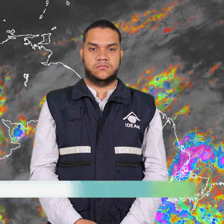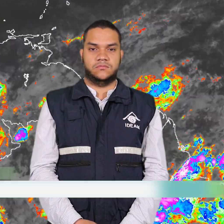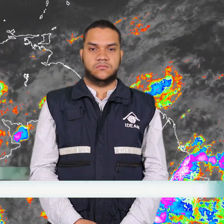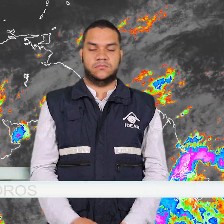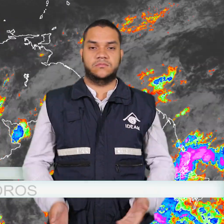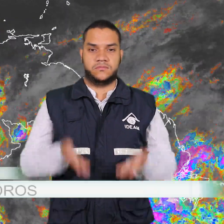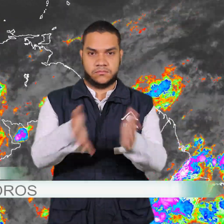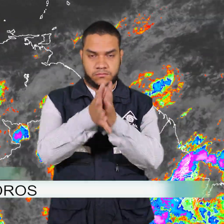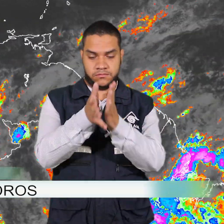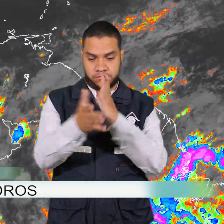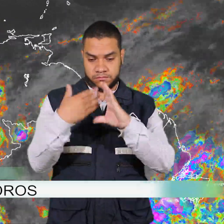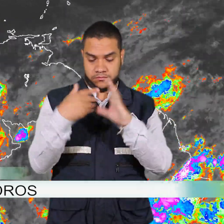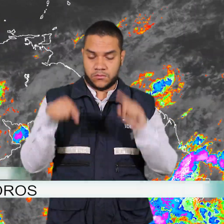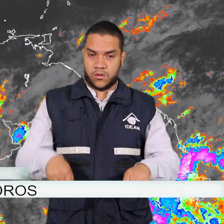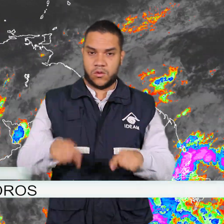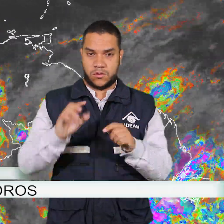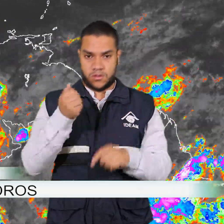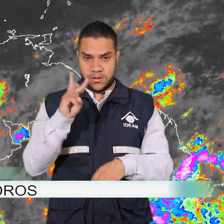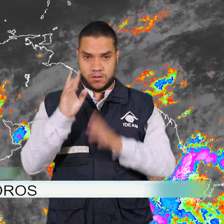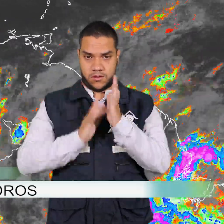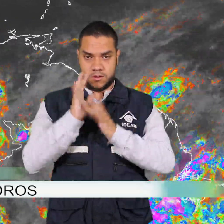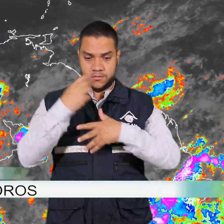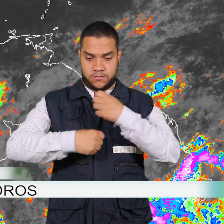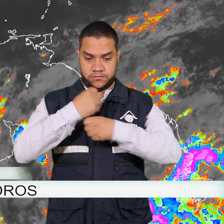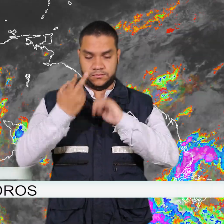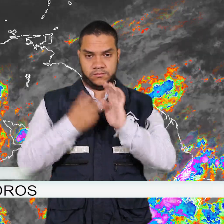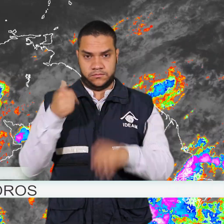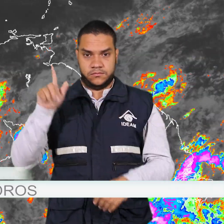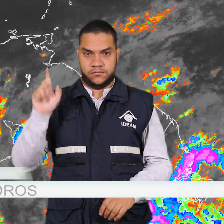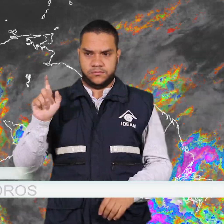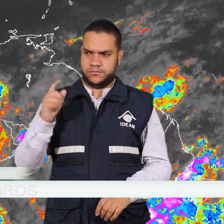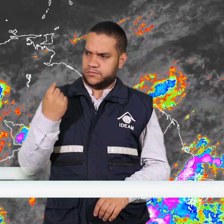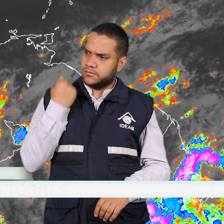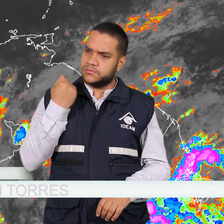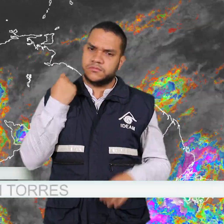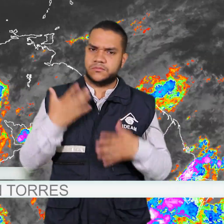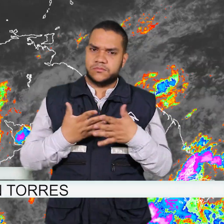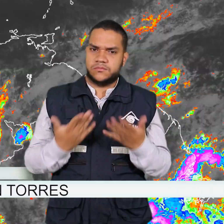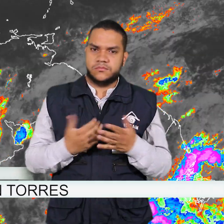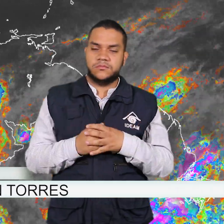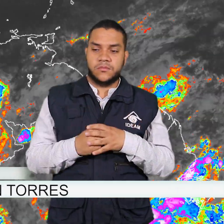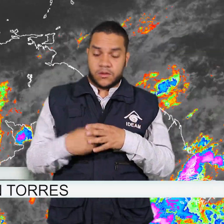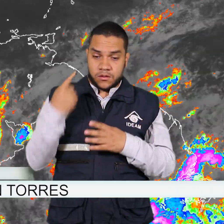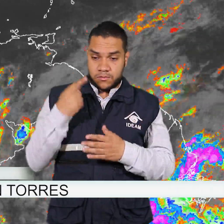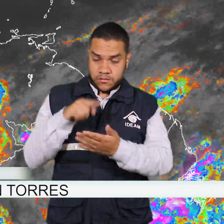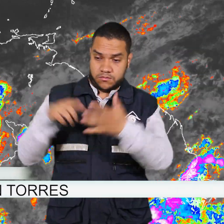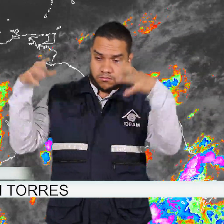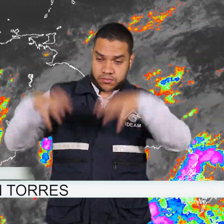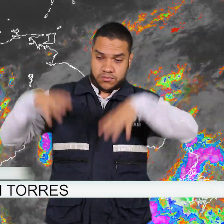Bienvenidos al pronóstico del estado del tiempo para el día de hoy 13 de abril de 2016 a lo largo de las últimas horas se han presentado algunas